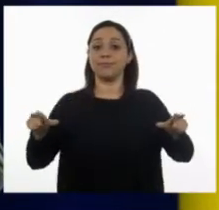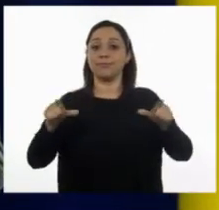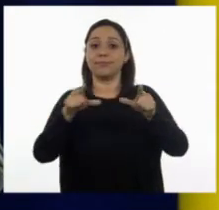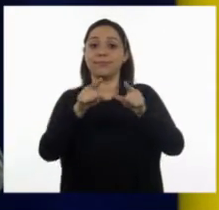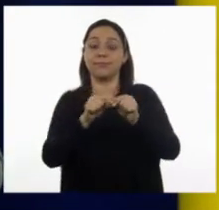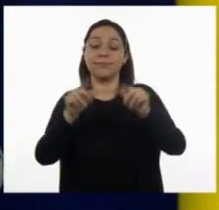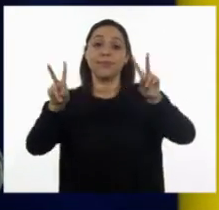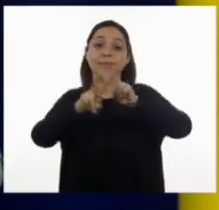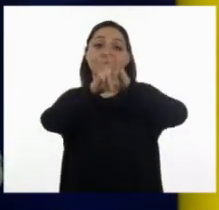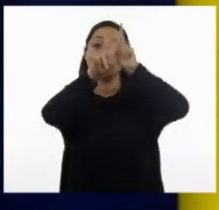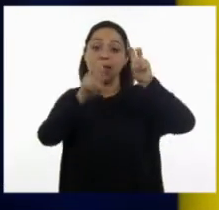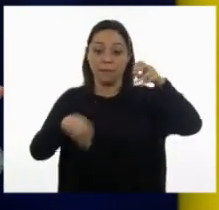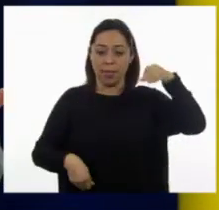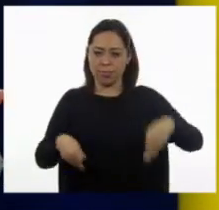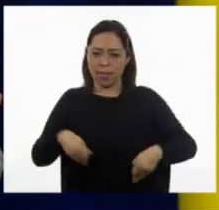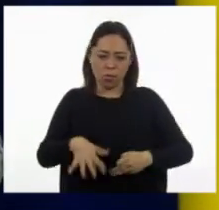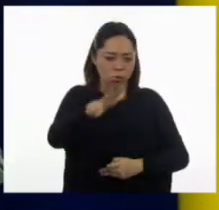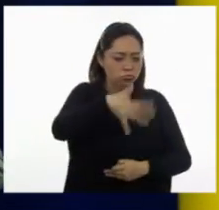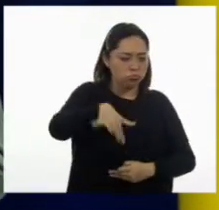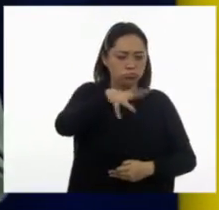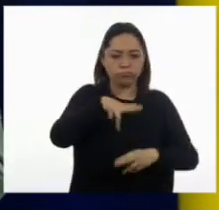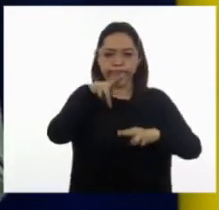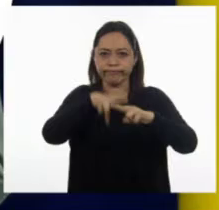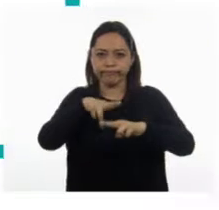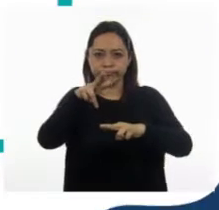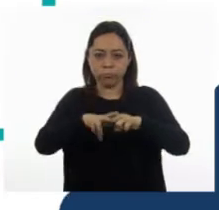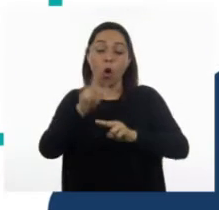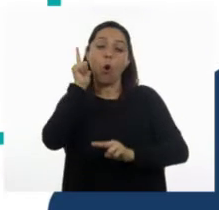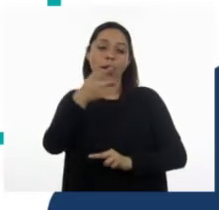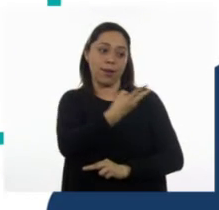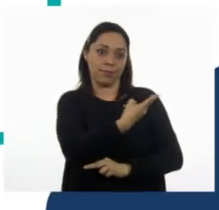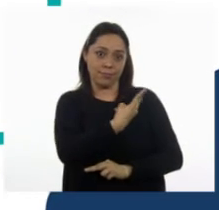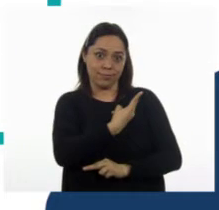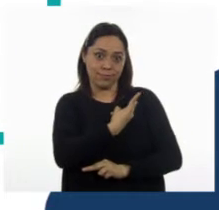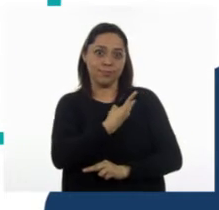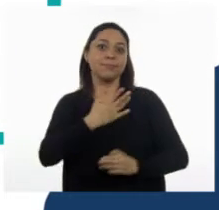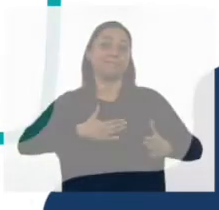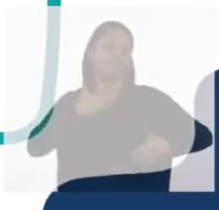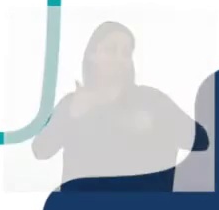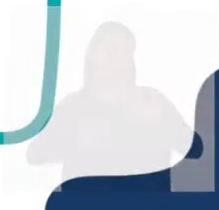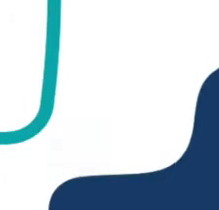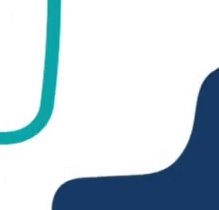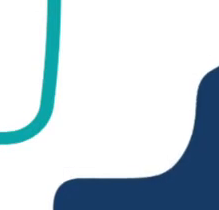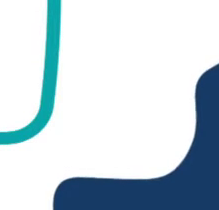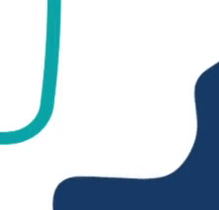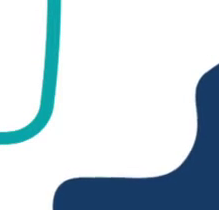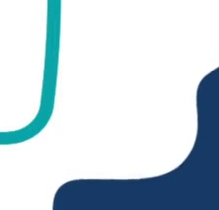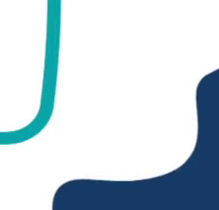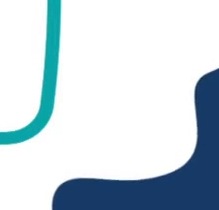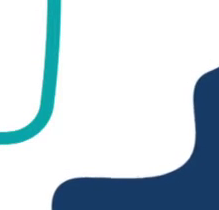Buscando Lugares en el Teatro y espero lo hayan disfrutado tanto como Gabi y yo. Vamos a la siguiente materia.